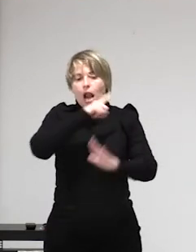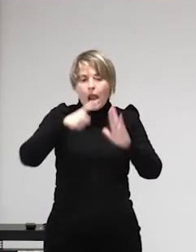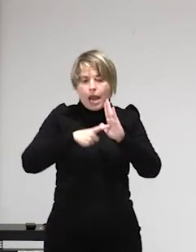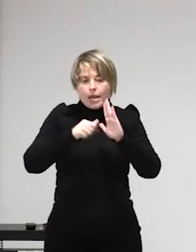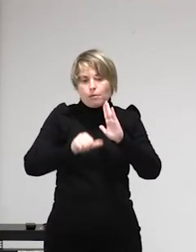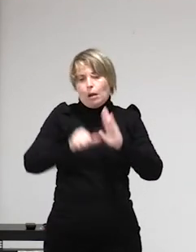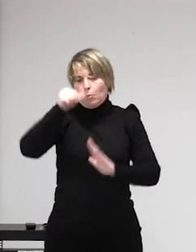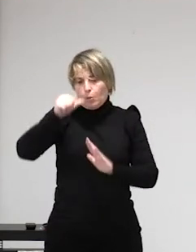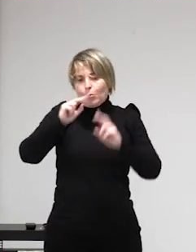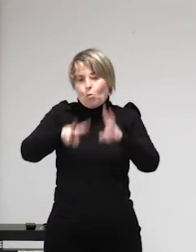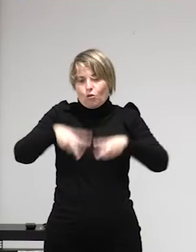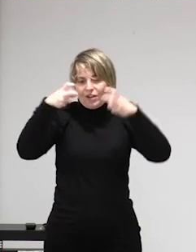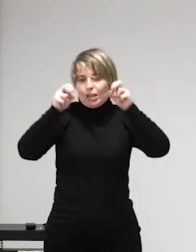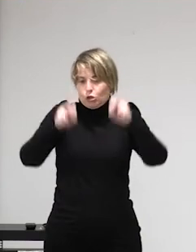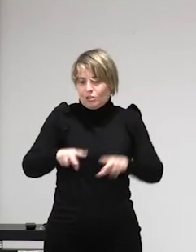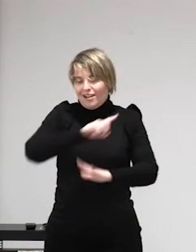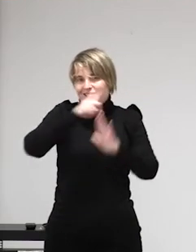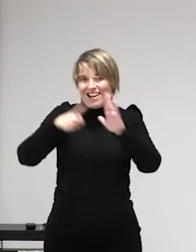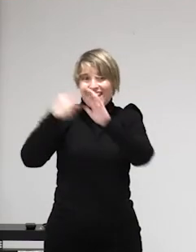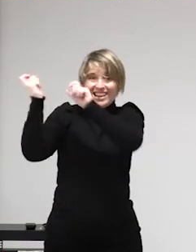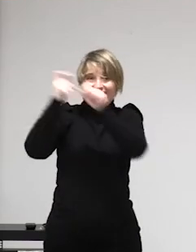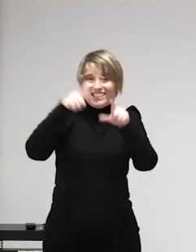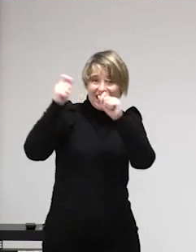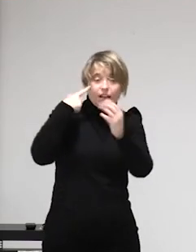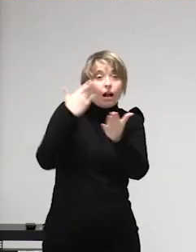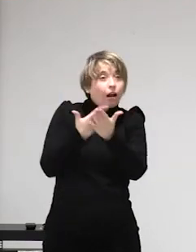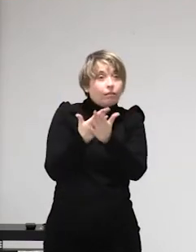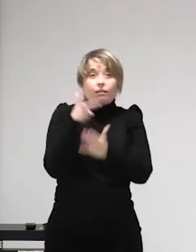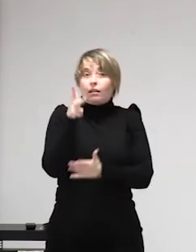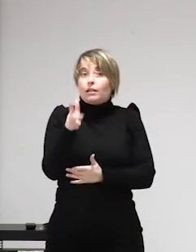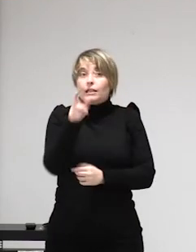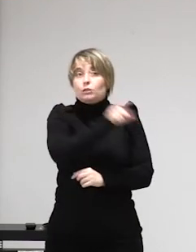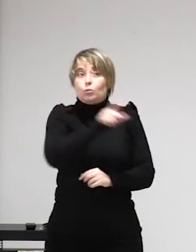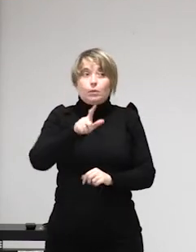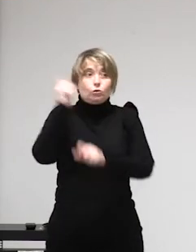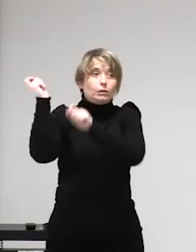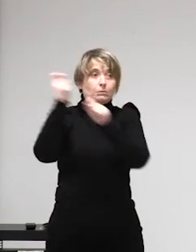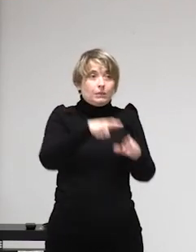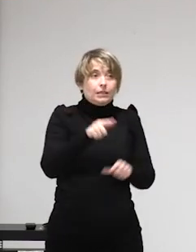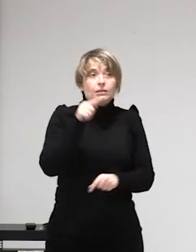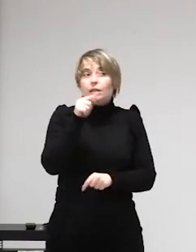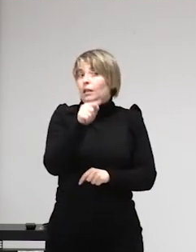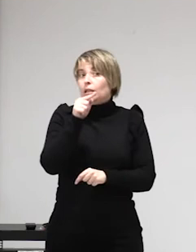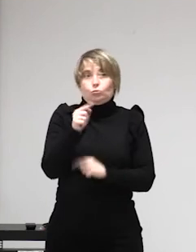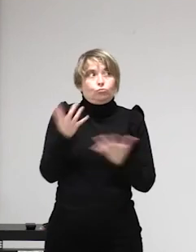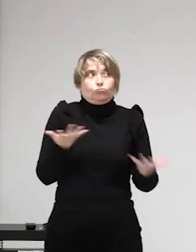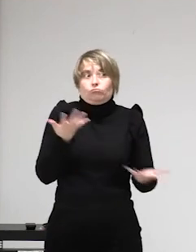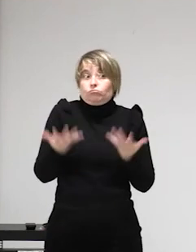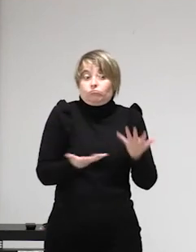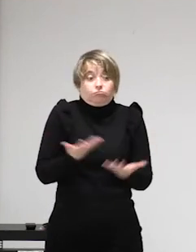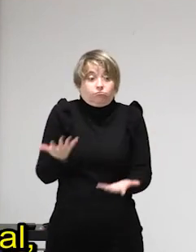atrapadas que se quedan sin papeles y claro esto nos remite a la ley de extranjería y también quiero poner este tema sobre la mesa